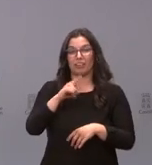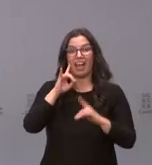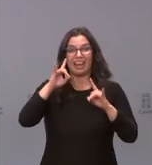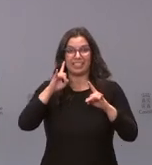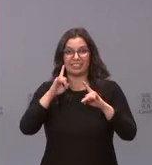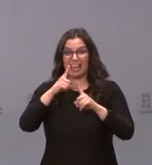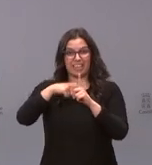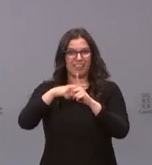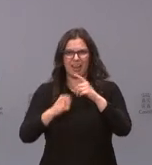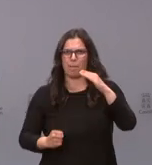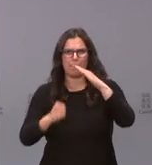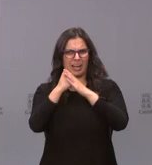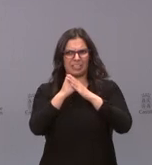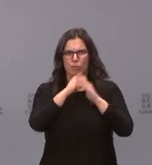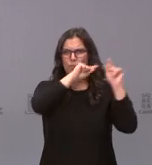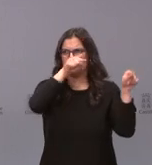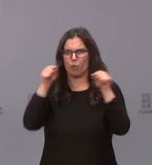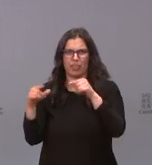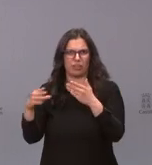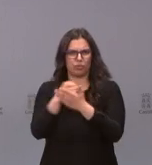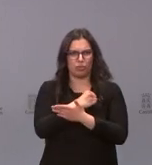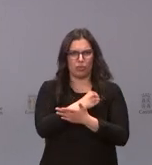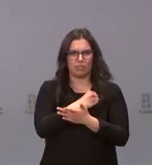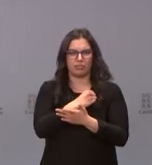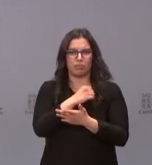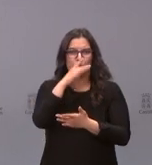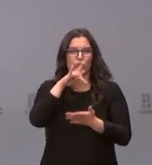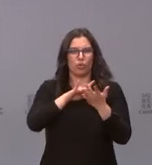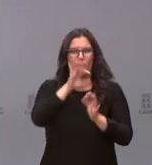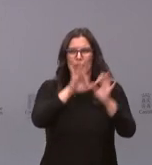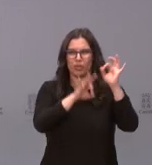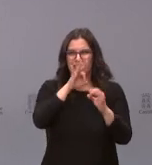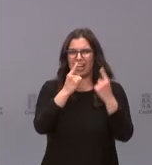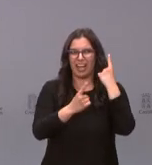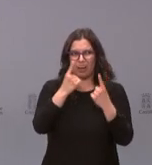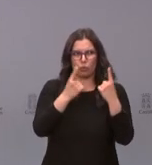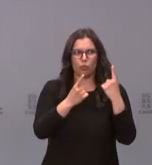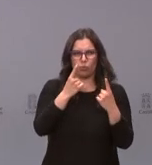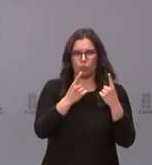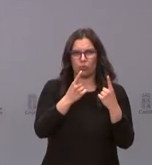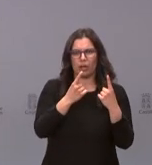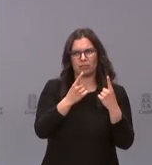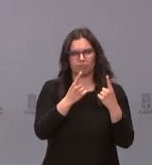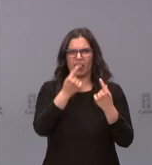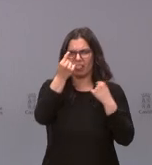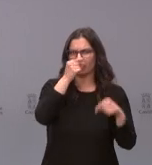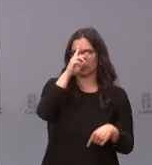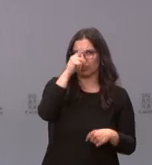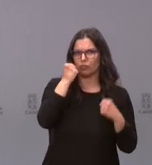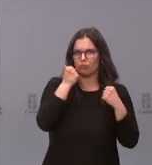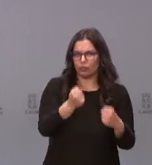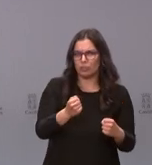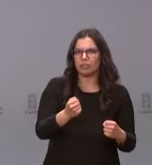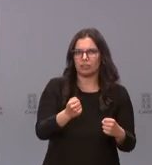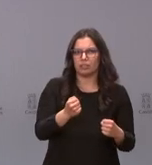en todas las provincias cuando estaban con incidencia incluso en algunas con ocupaciones que nos hubieran permitido relajar las medidas. No lo hemos